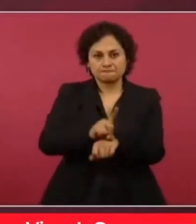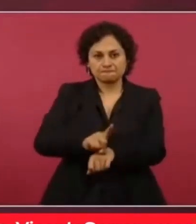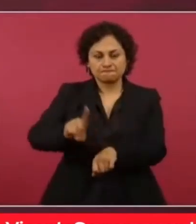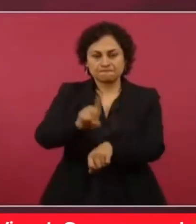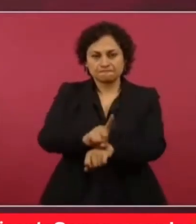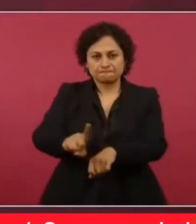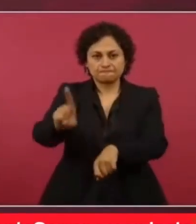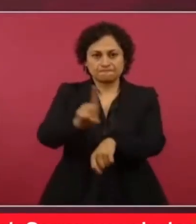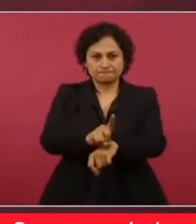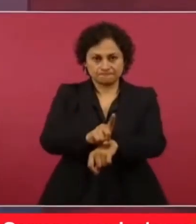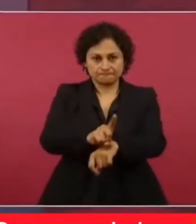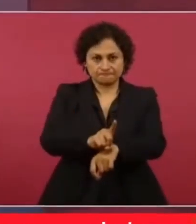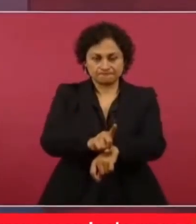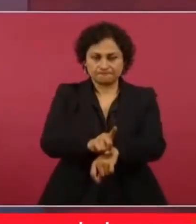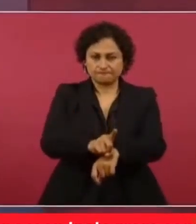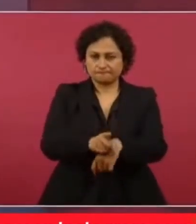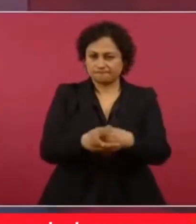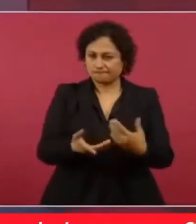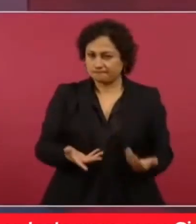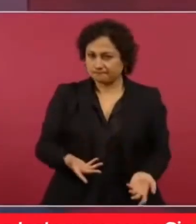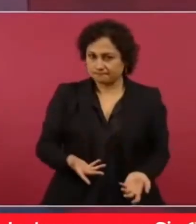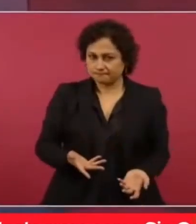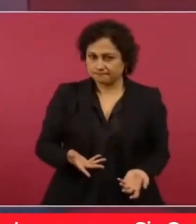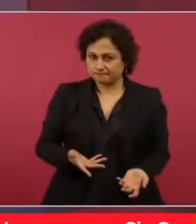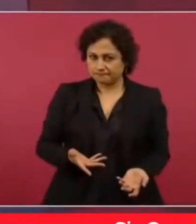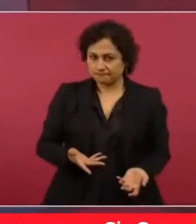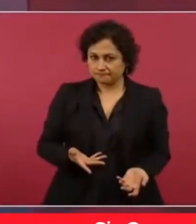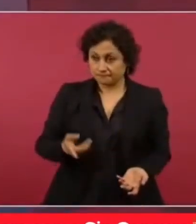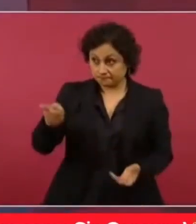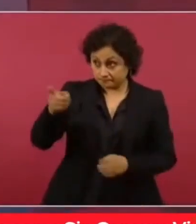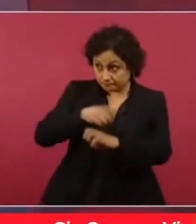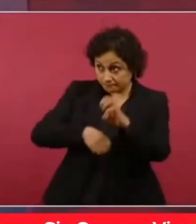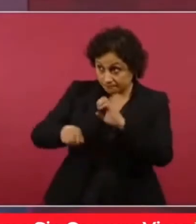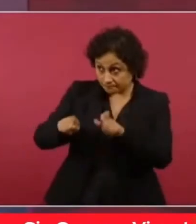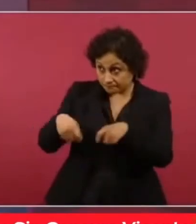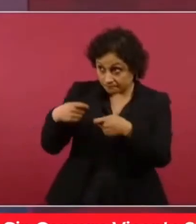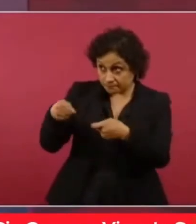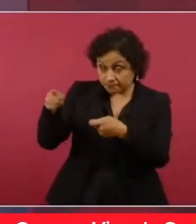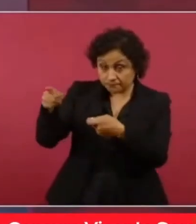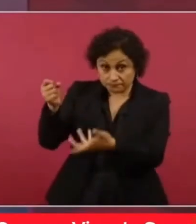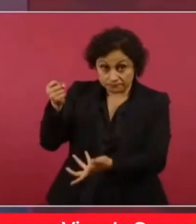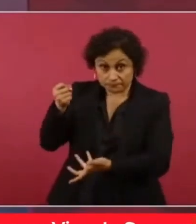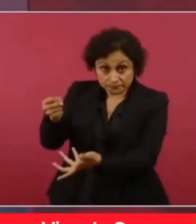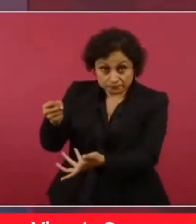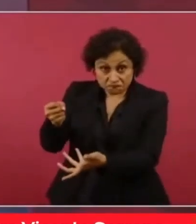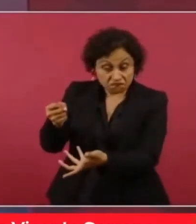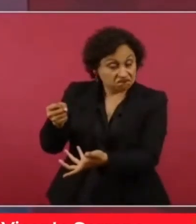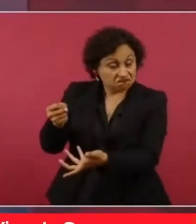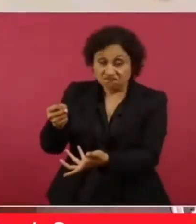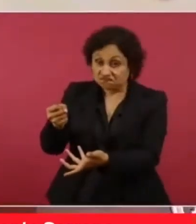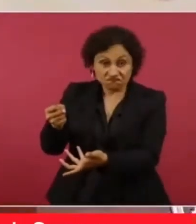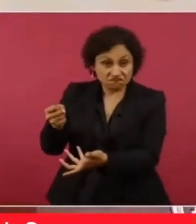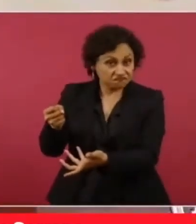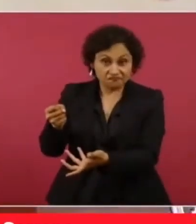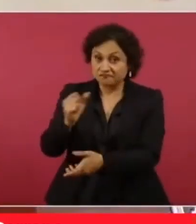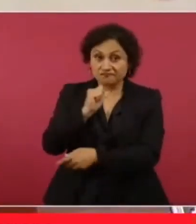pues no han invertido. Y de los 110